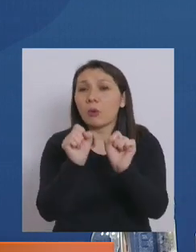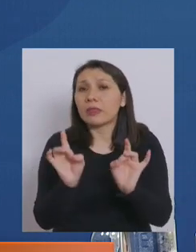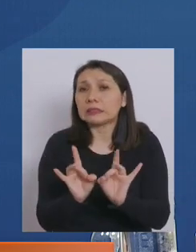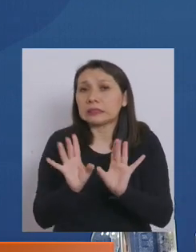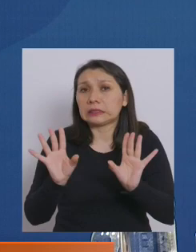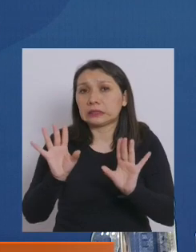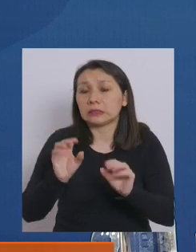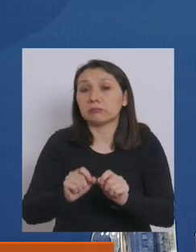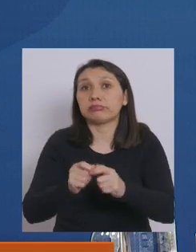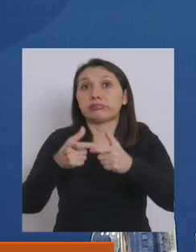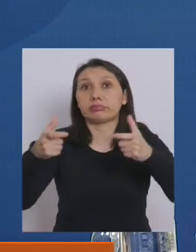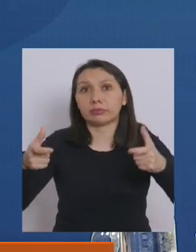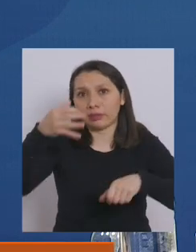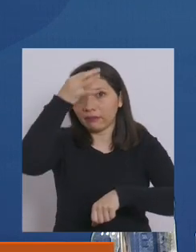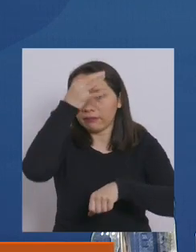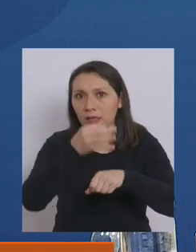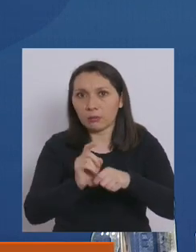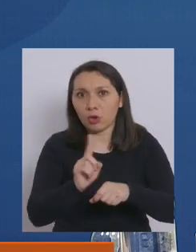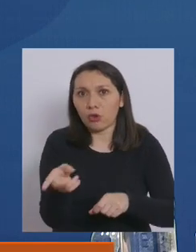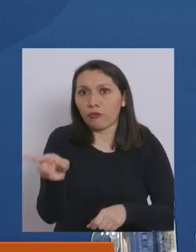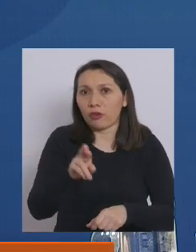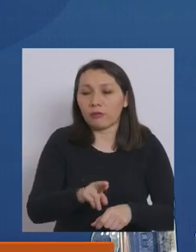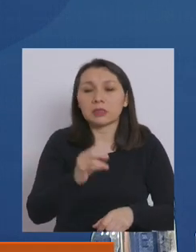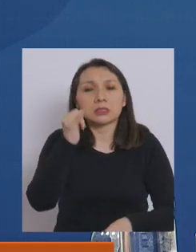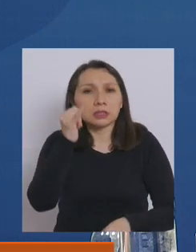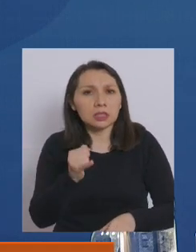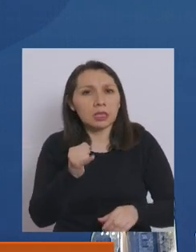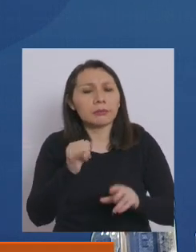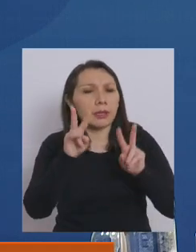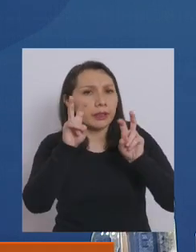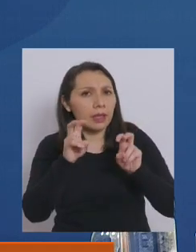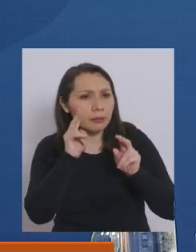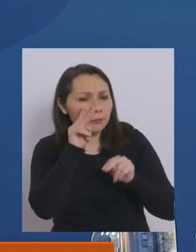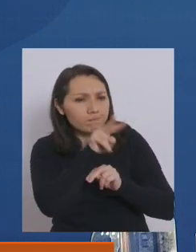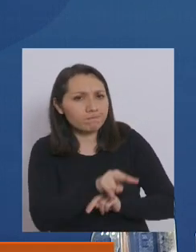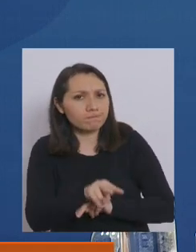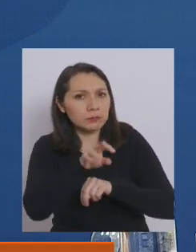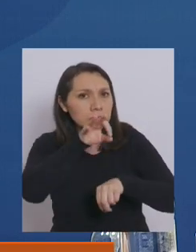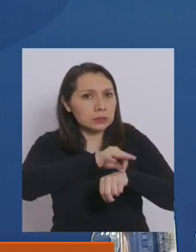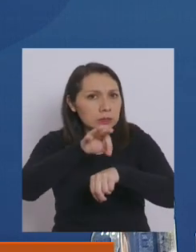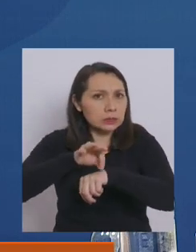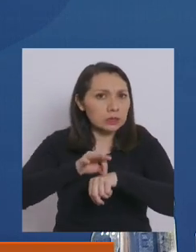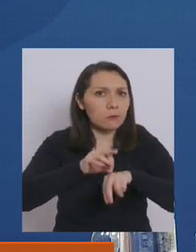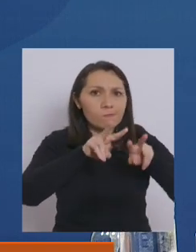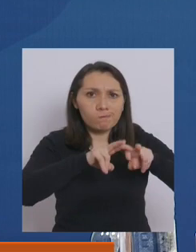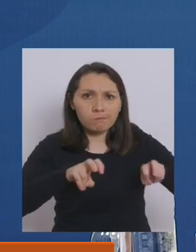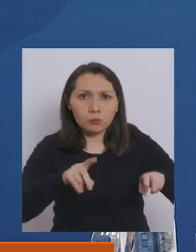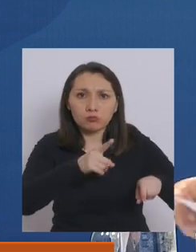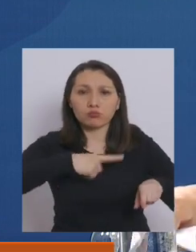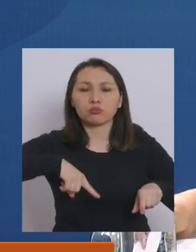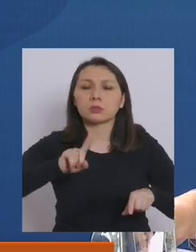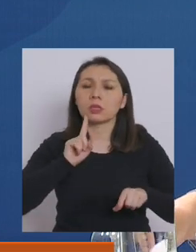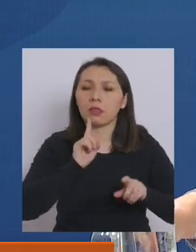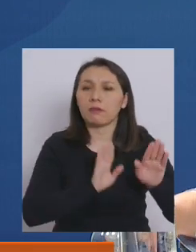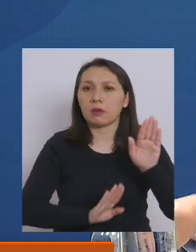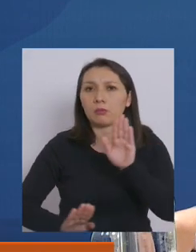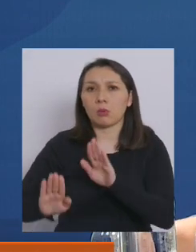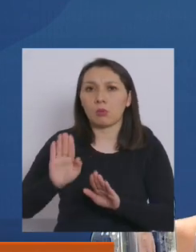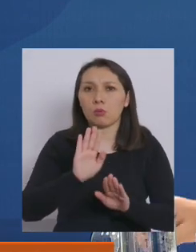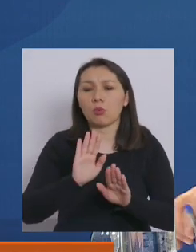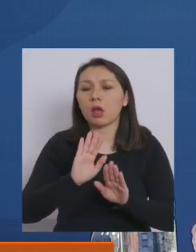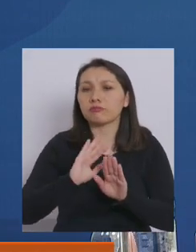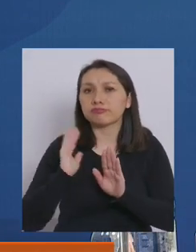posibilidad del aumento en número de casos, siempre bajo los criterios epidemiológicos que nosotros tenemos que proteger